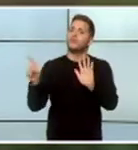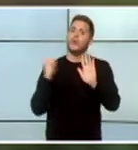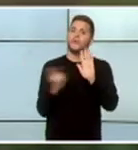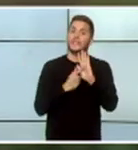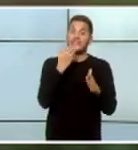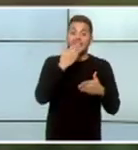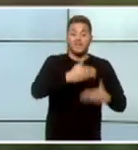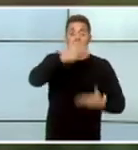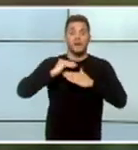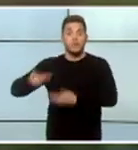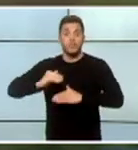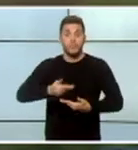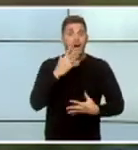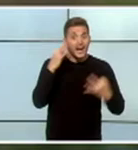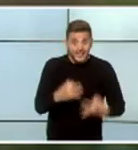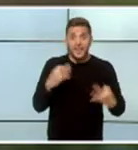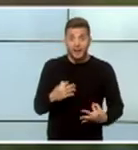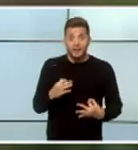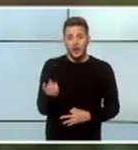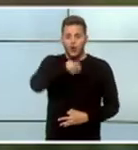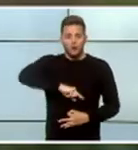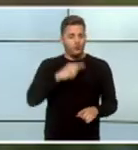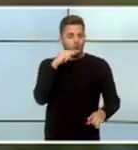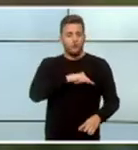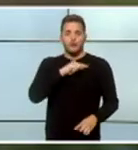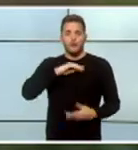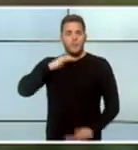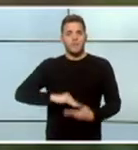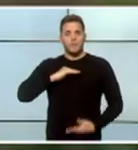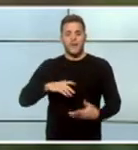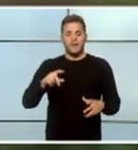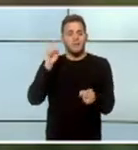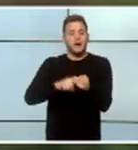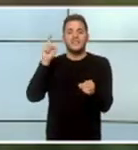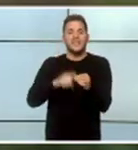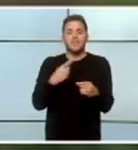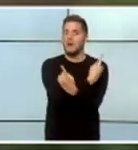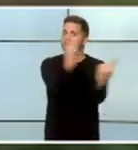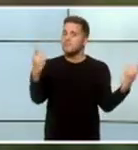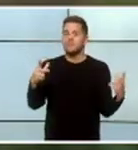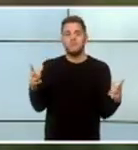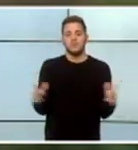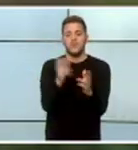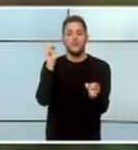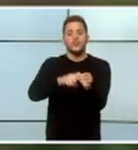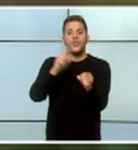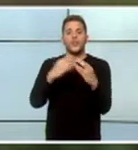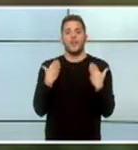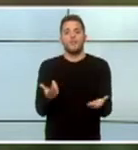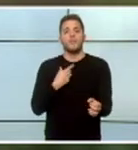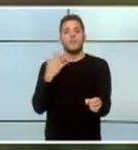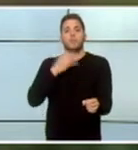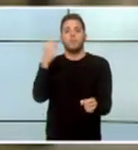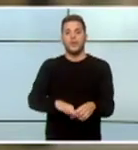barreras caen... ...nosotros podemos participar... ...como cualquier otra persona... ...de nuestra